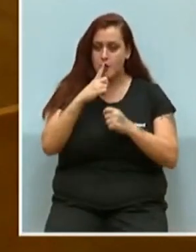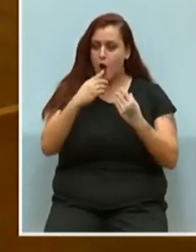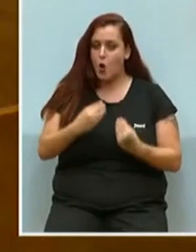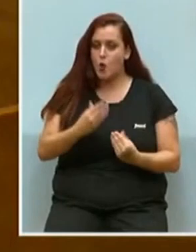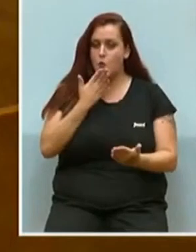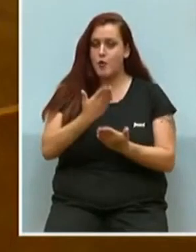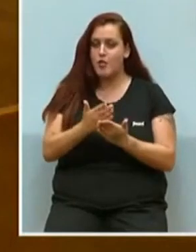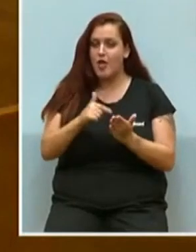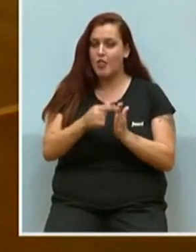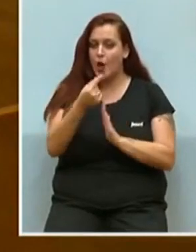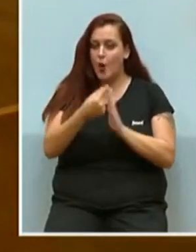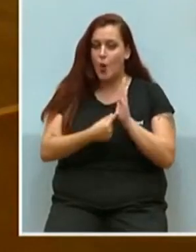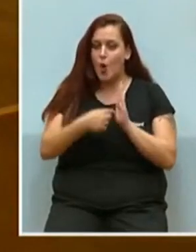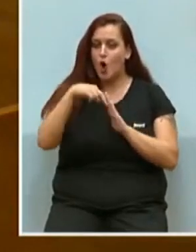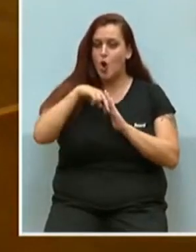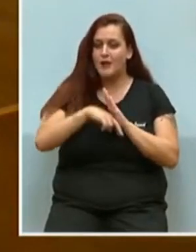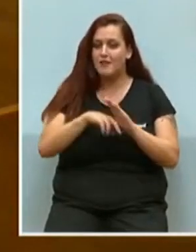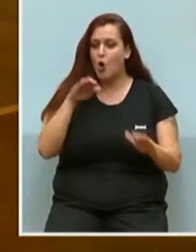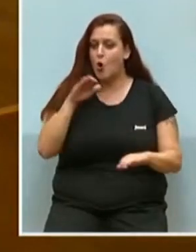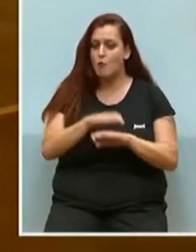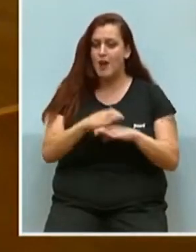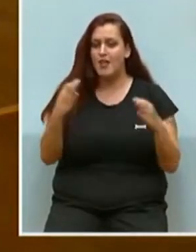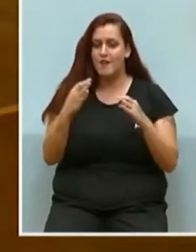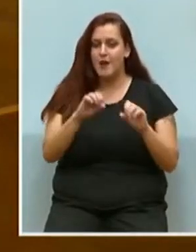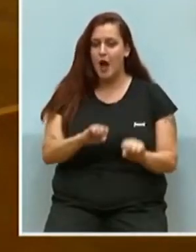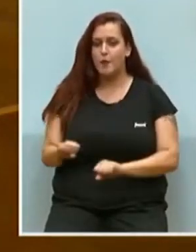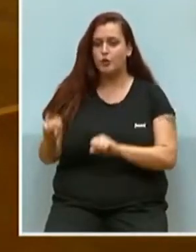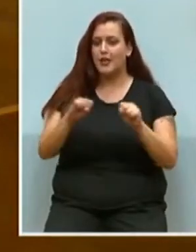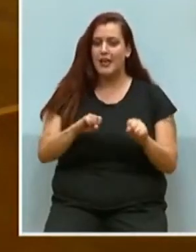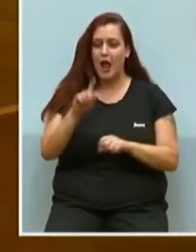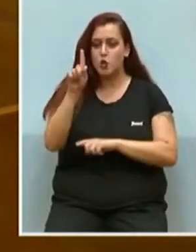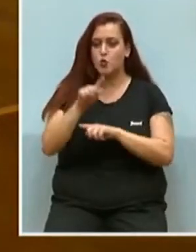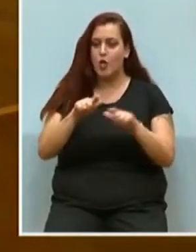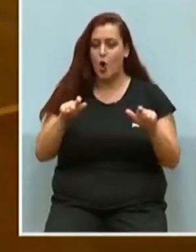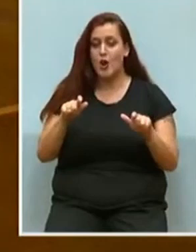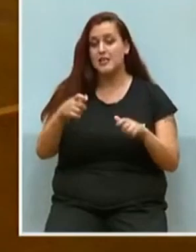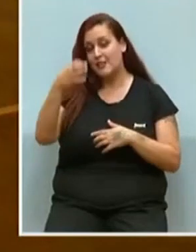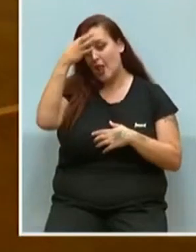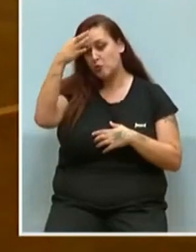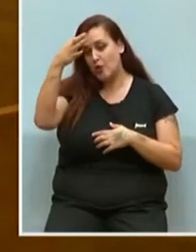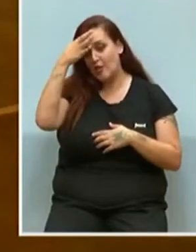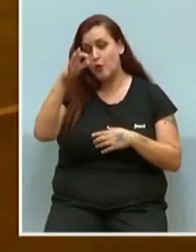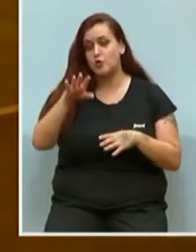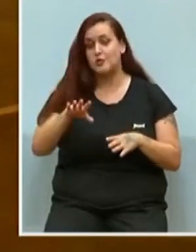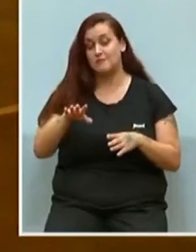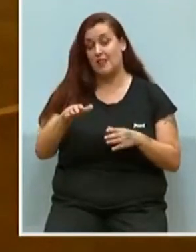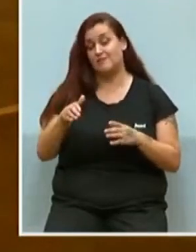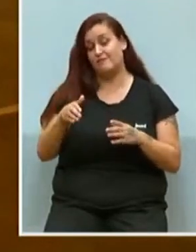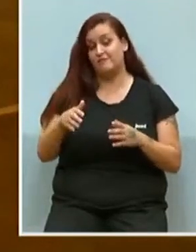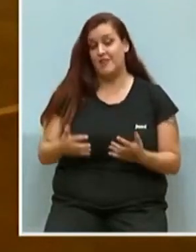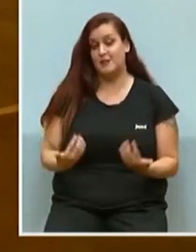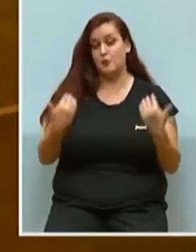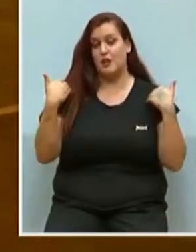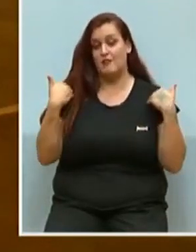exigiendo el cumplimiento de la normativa vigente para proteger a los ciudadanos de los municipios que acogen estos grandes eventos. Y le puedo poner